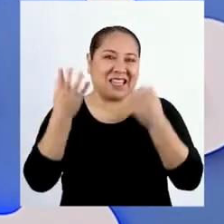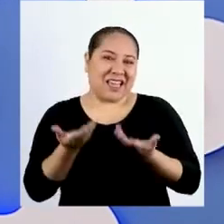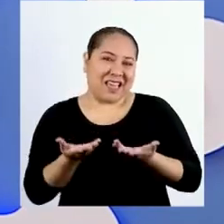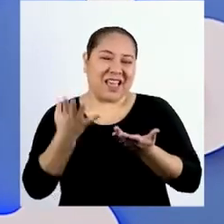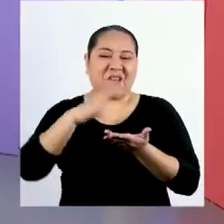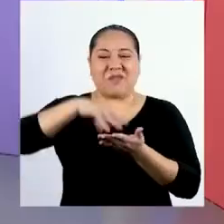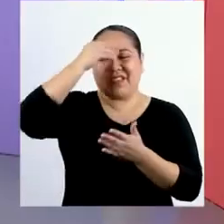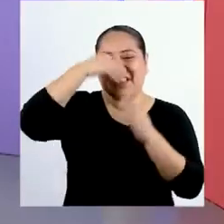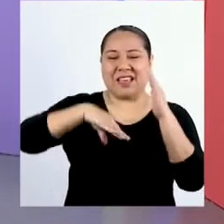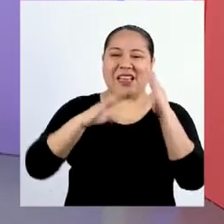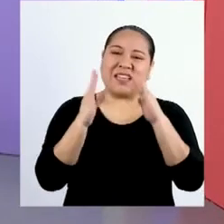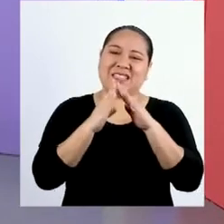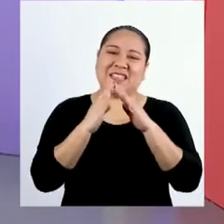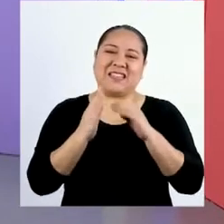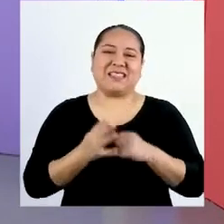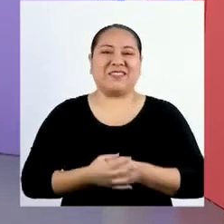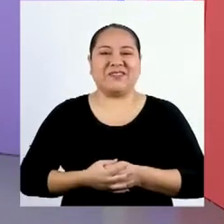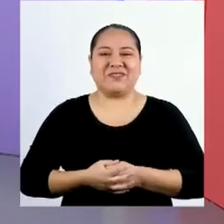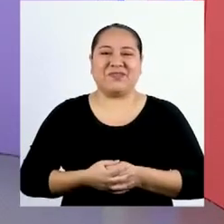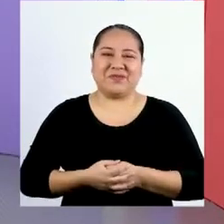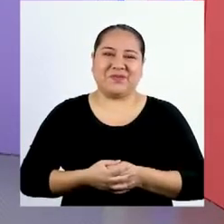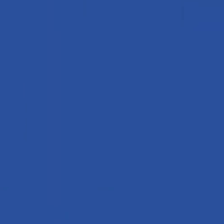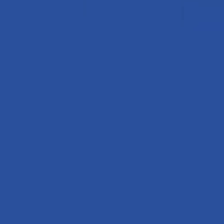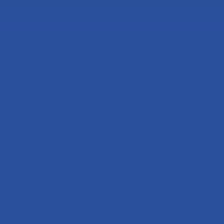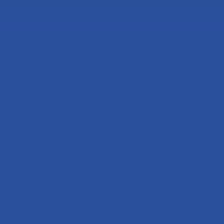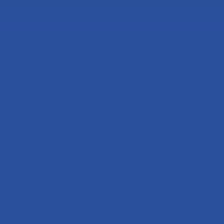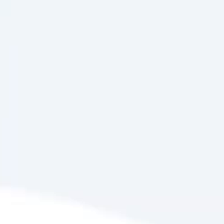tema en... ¡Aprendo en Casa!